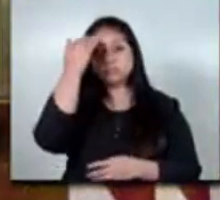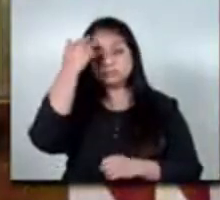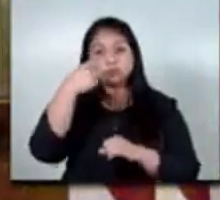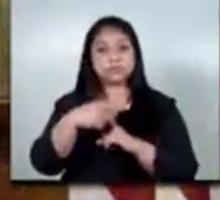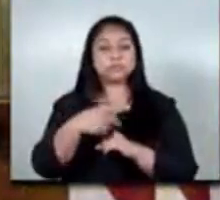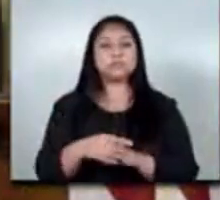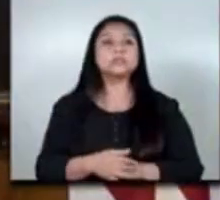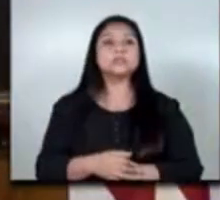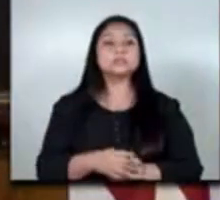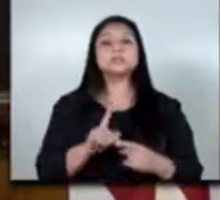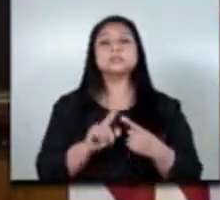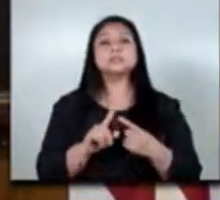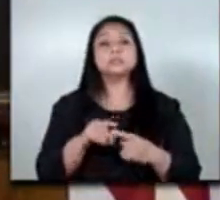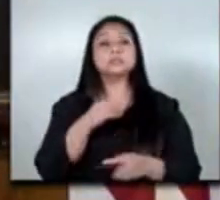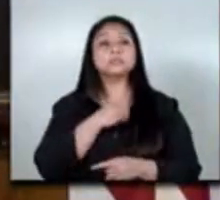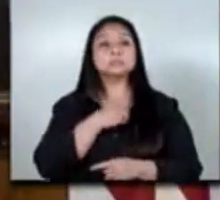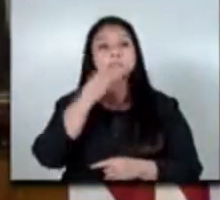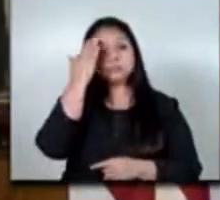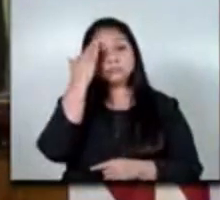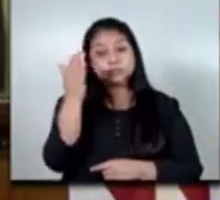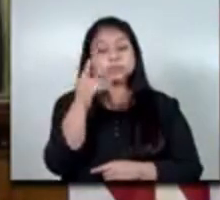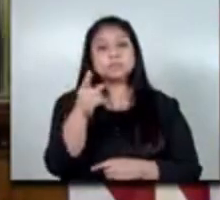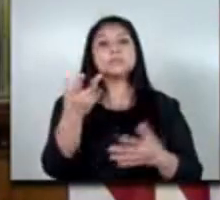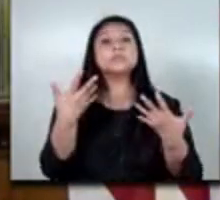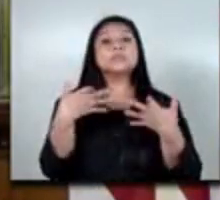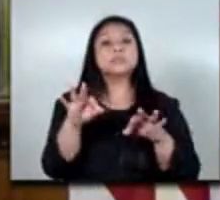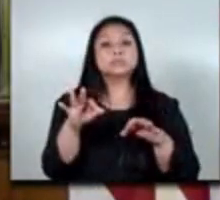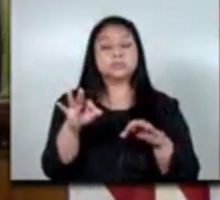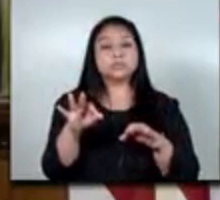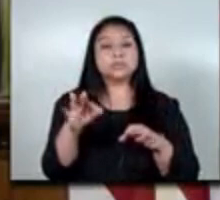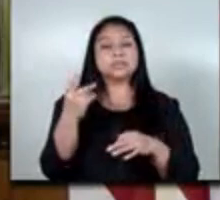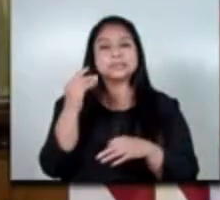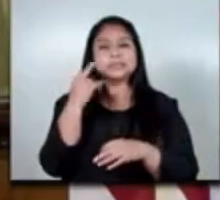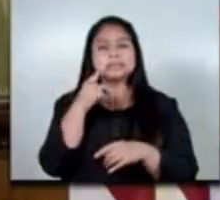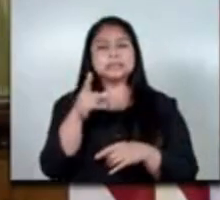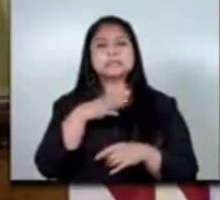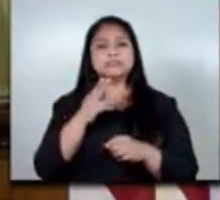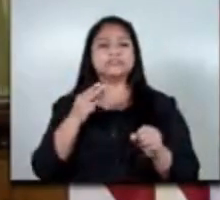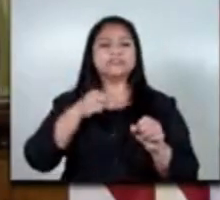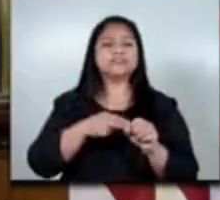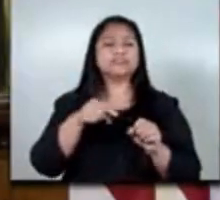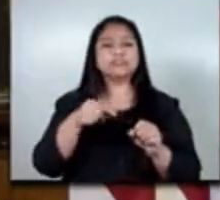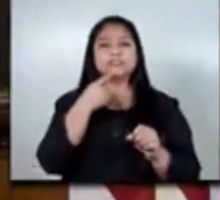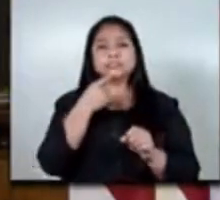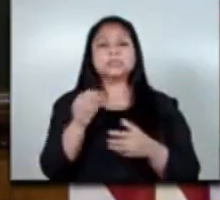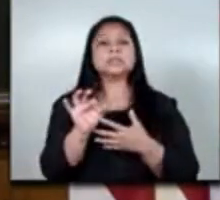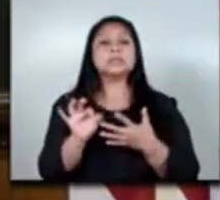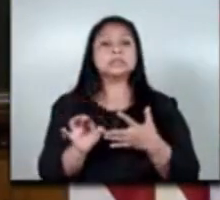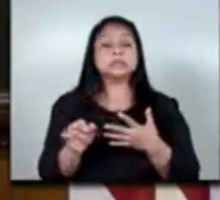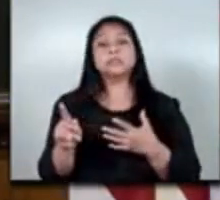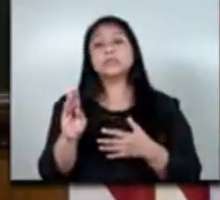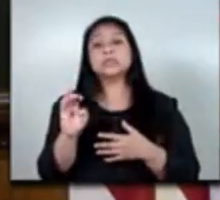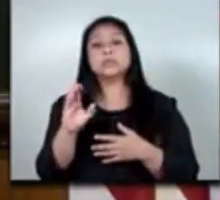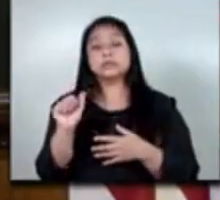primero que nada quiero agradecerles por la oportunidad de haber podido optar a este tipo de primero la beca de